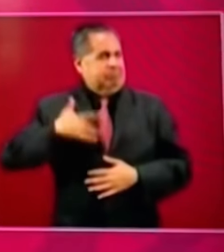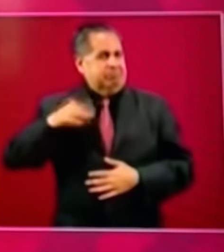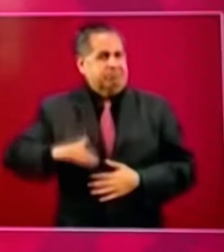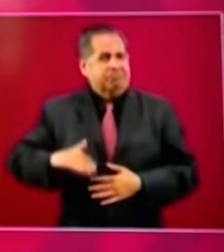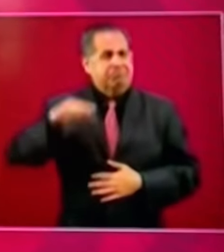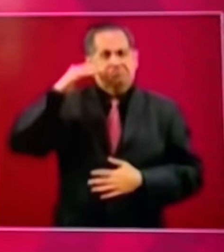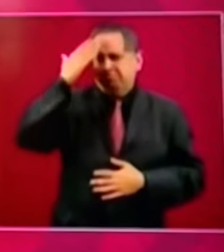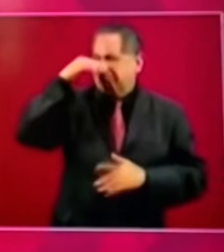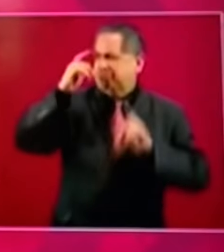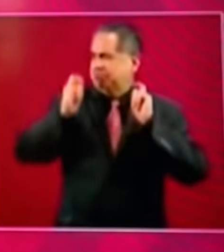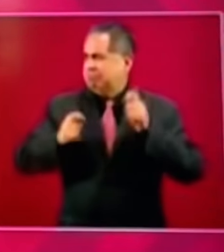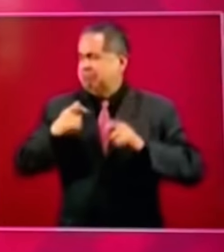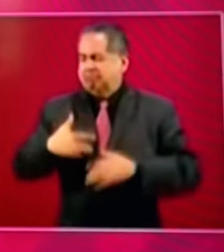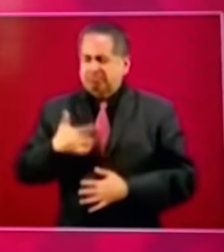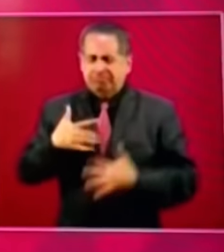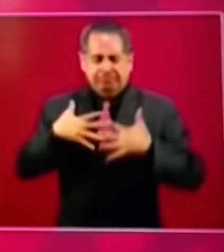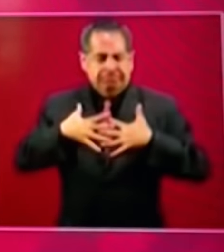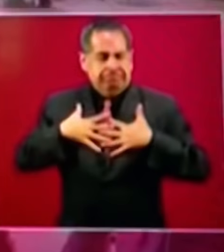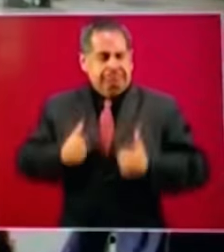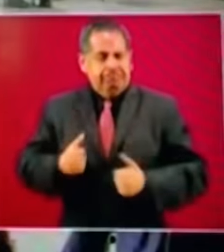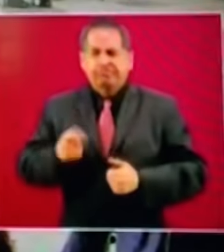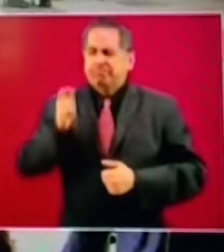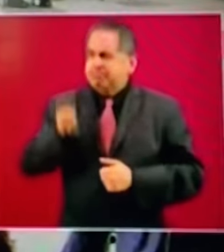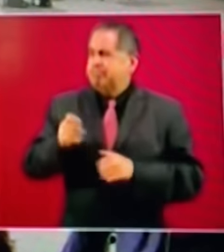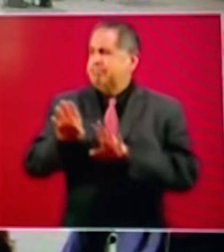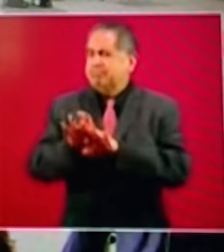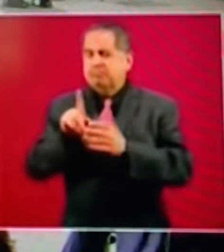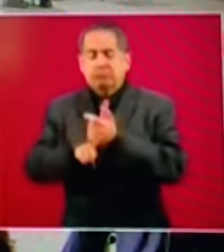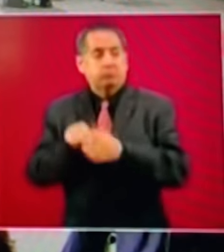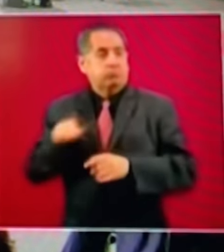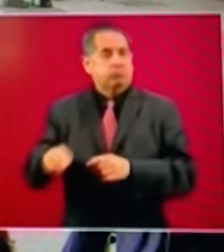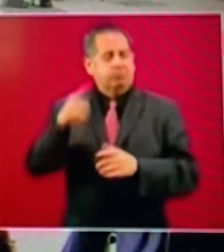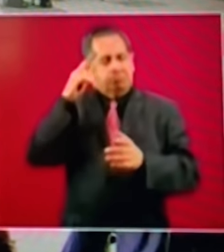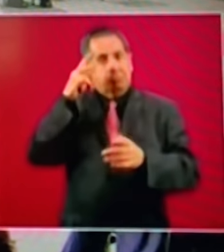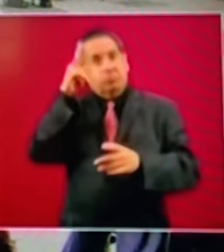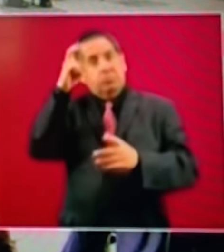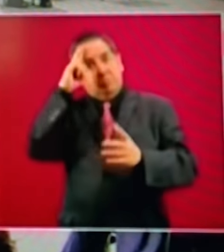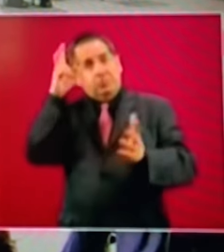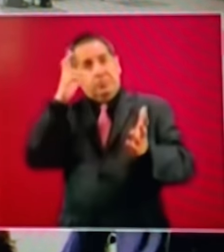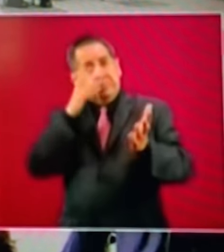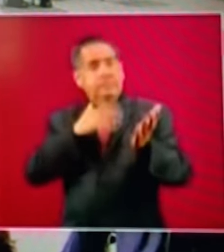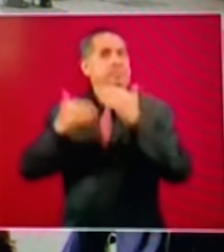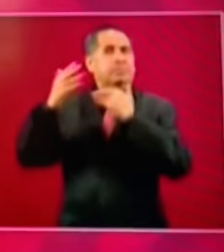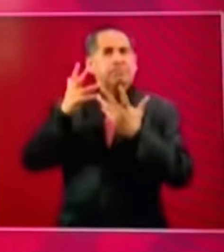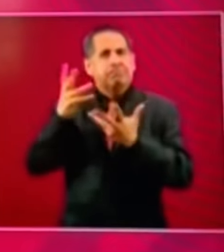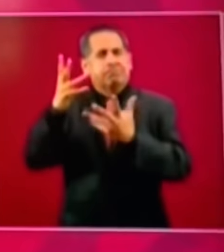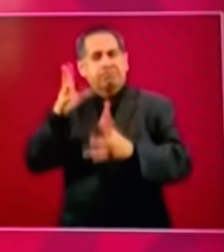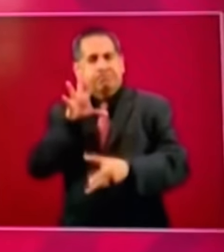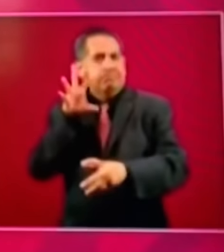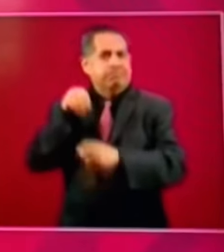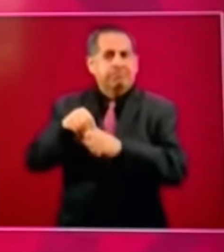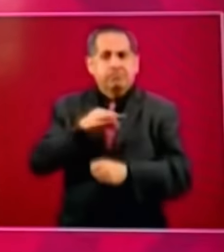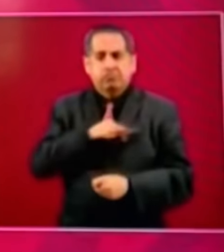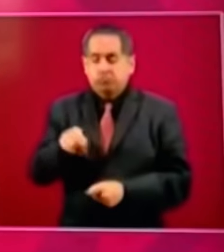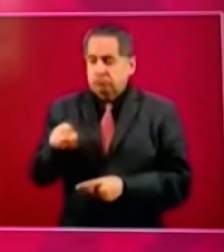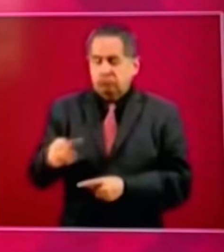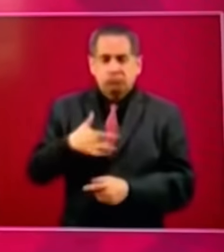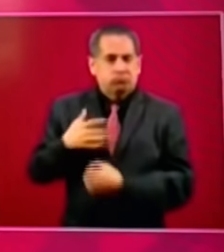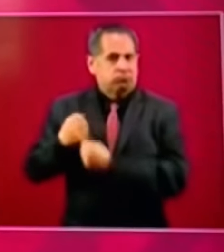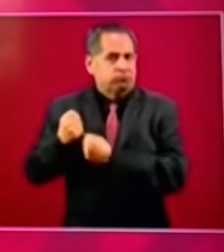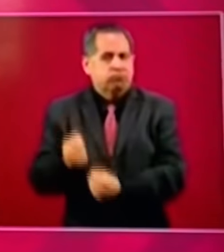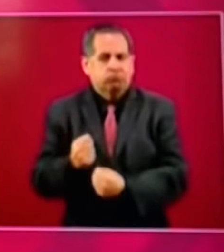técnica y humanista para que logren alcanzar sus sueños y a su vez fortalezcan e